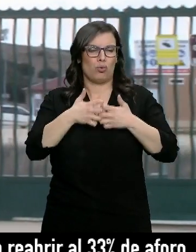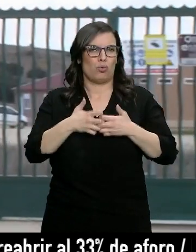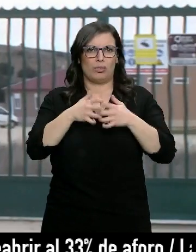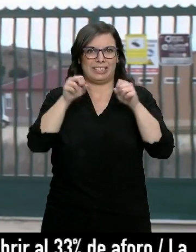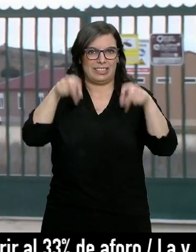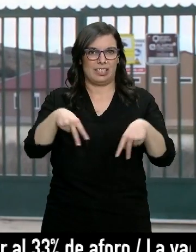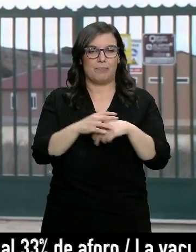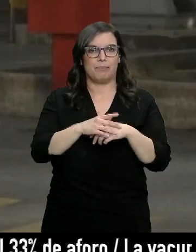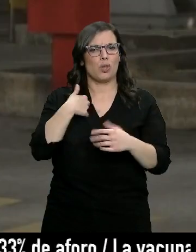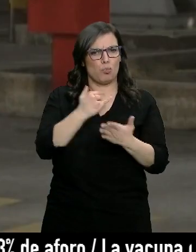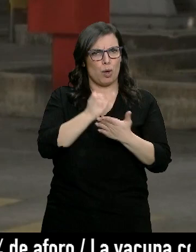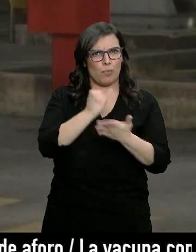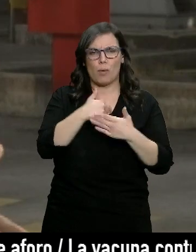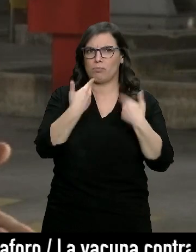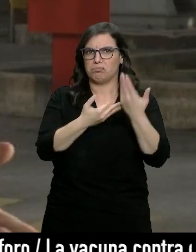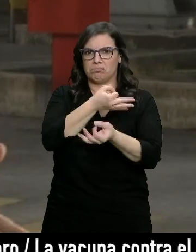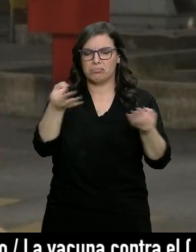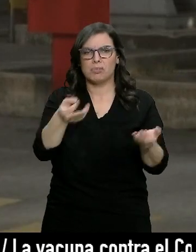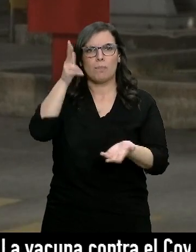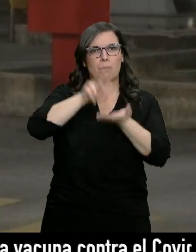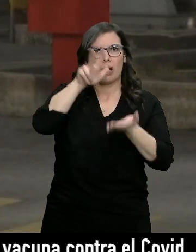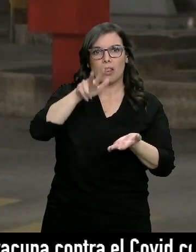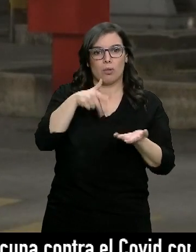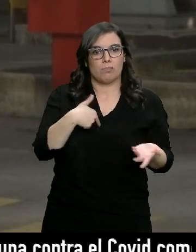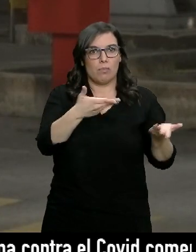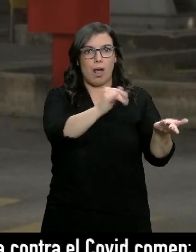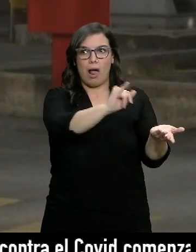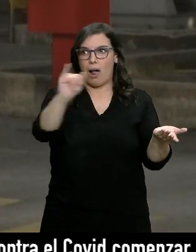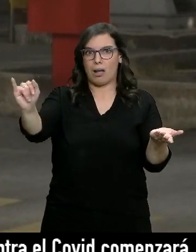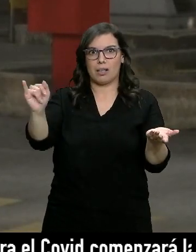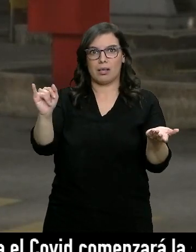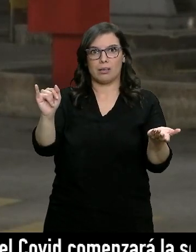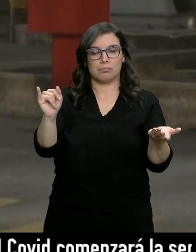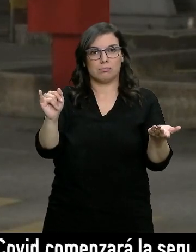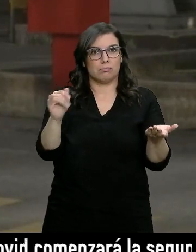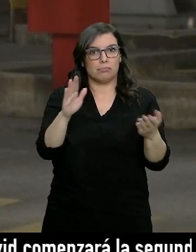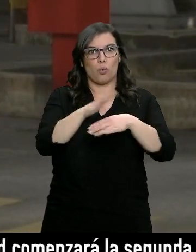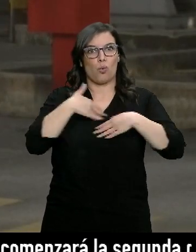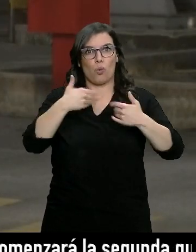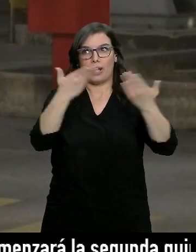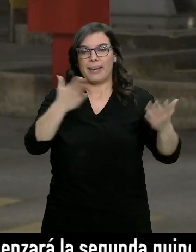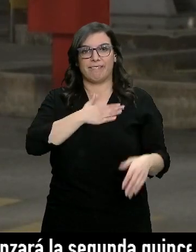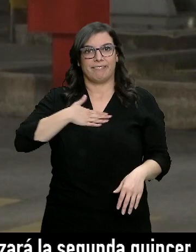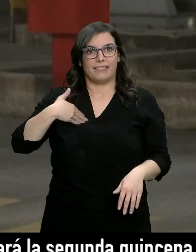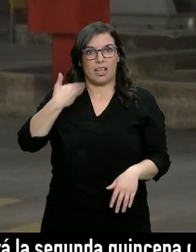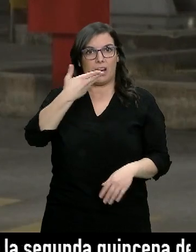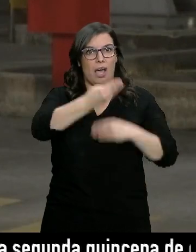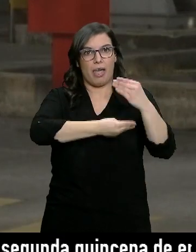oportunas, se validó el proceso y eso ahí está disponible para cualquiera que desee